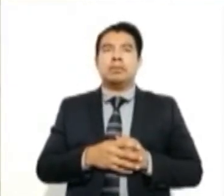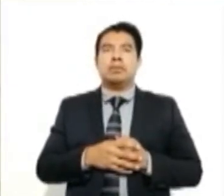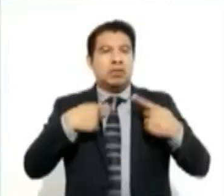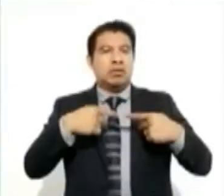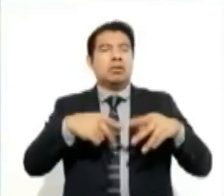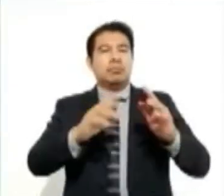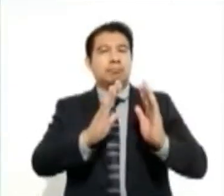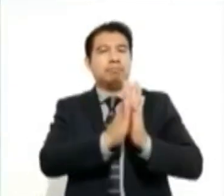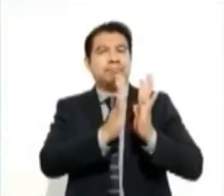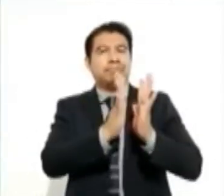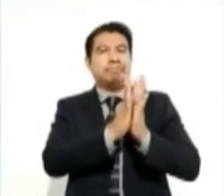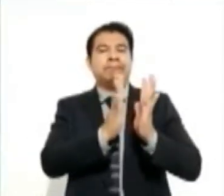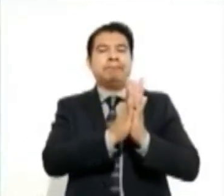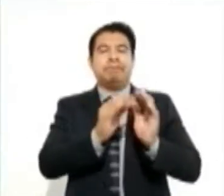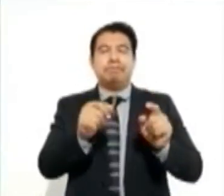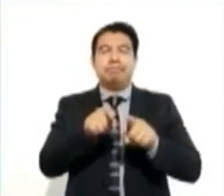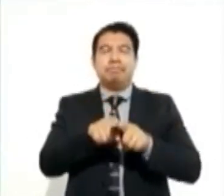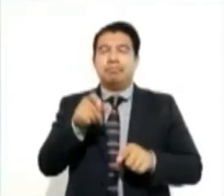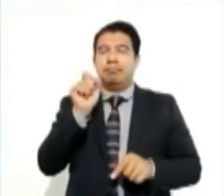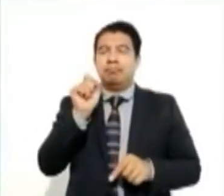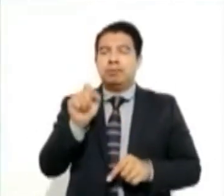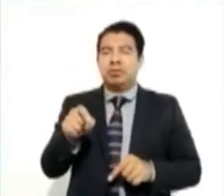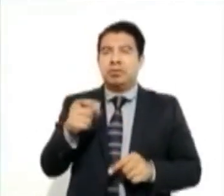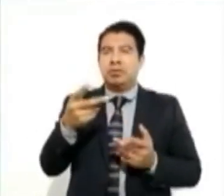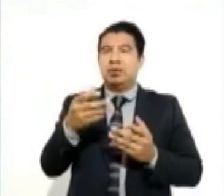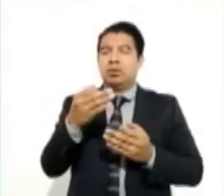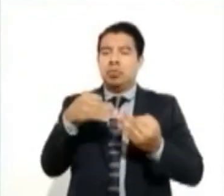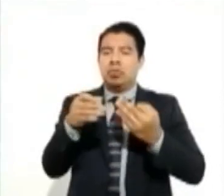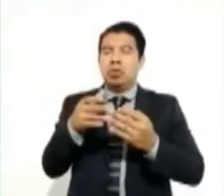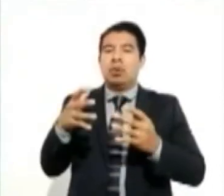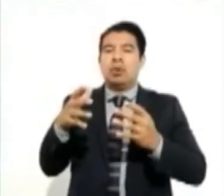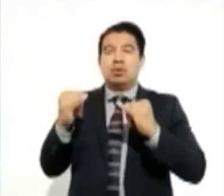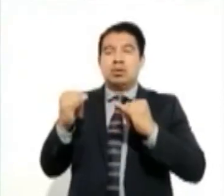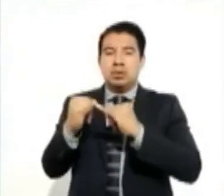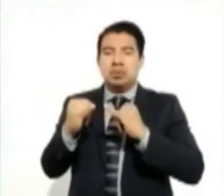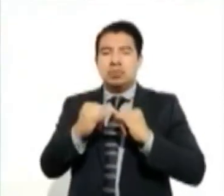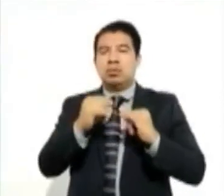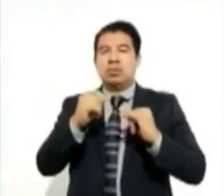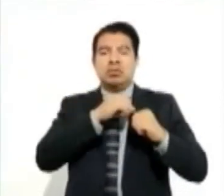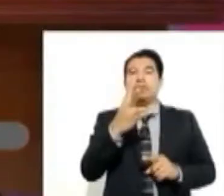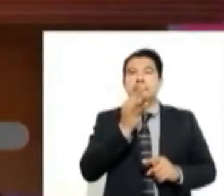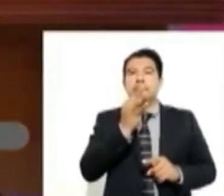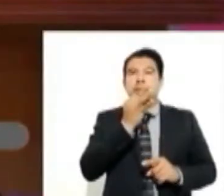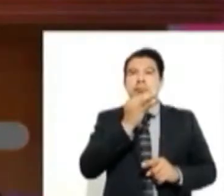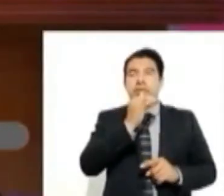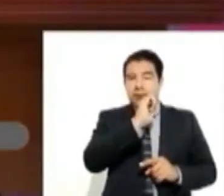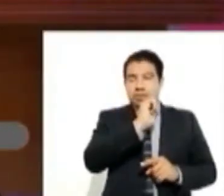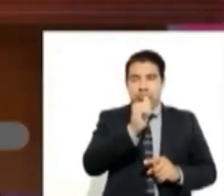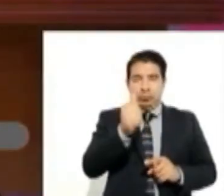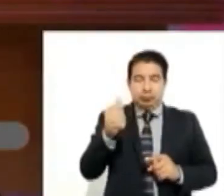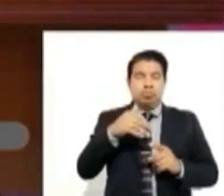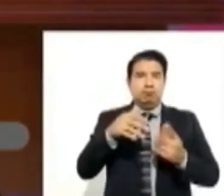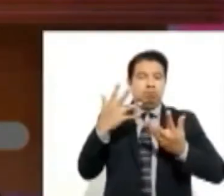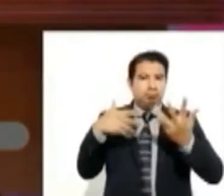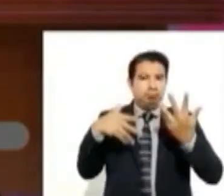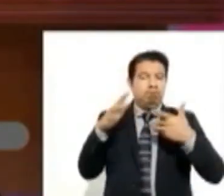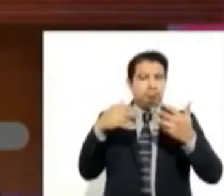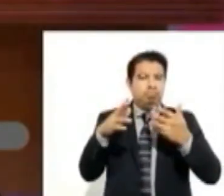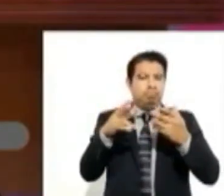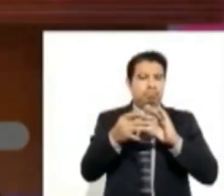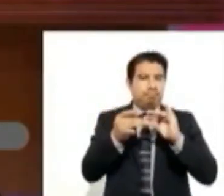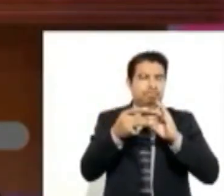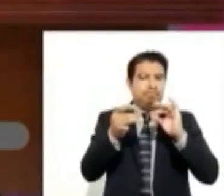El jurista señaló que al no verse obligados a asistir, prefieren no hacerlo, ya que lejos de ayudarlos podría